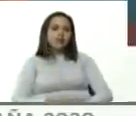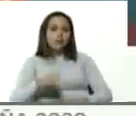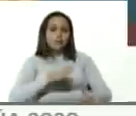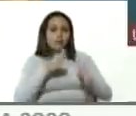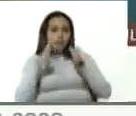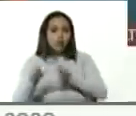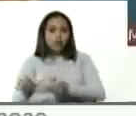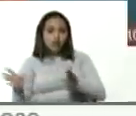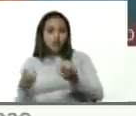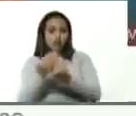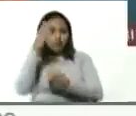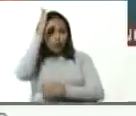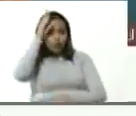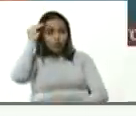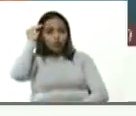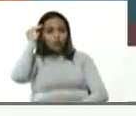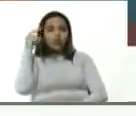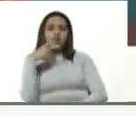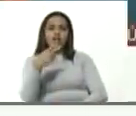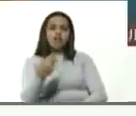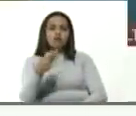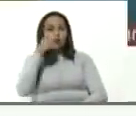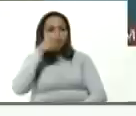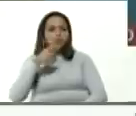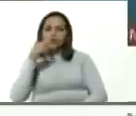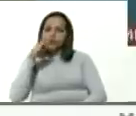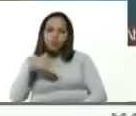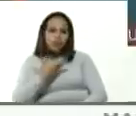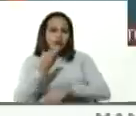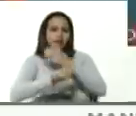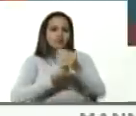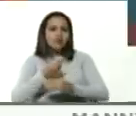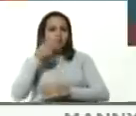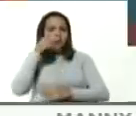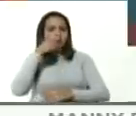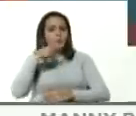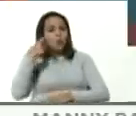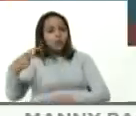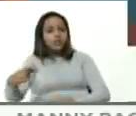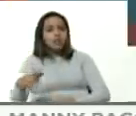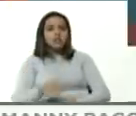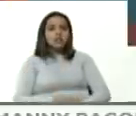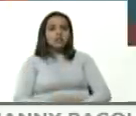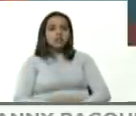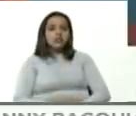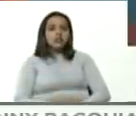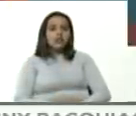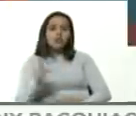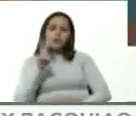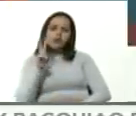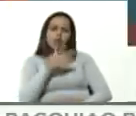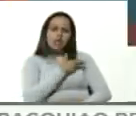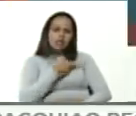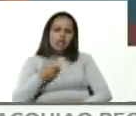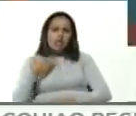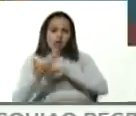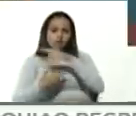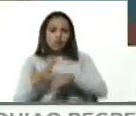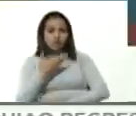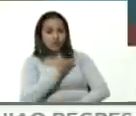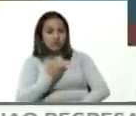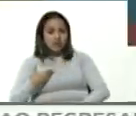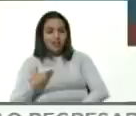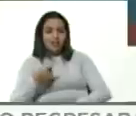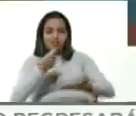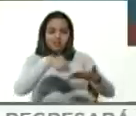de Trump y no del lado del pueblo no se puede hacer política sana en Venezuela y el pueblo tiene ganas y la revolución tiene muchas ganas de que se